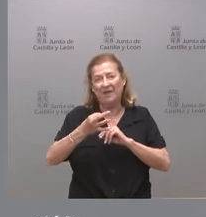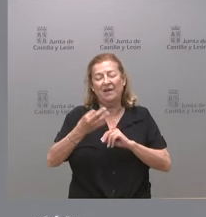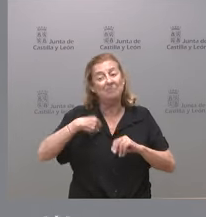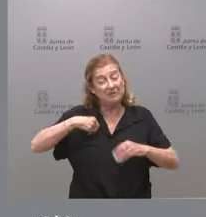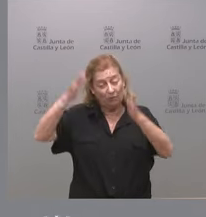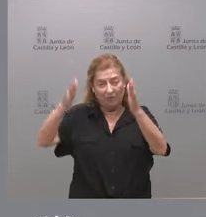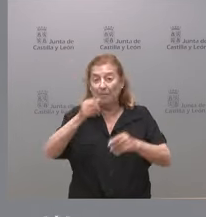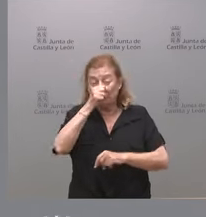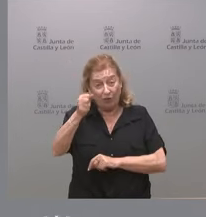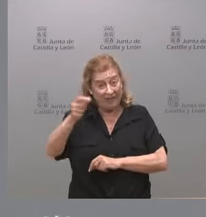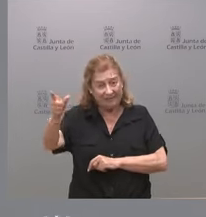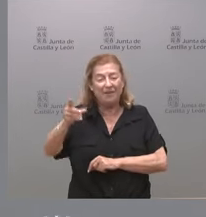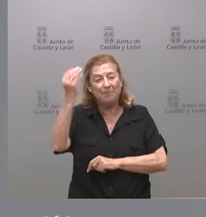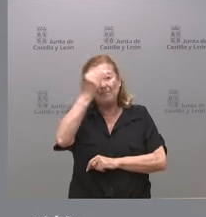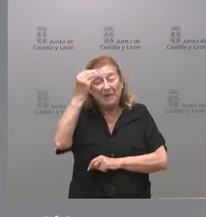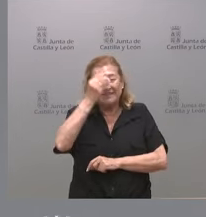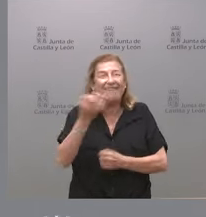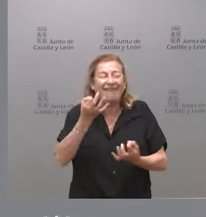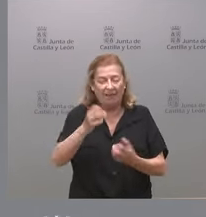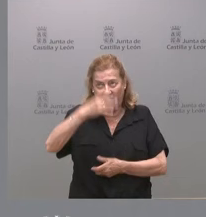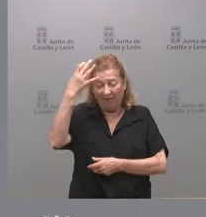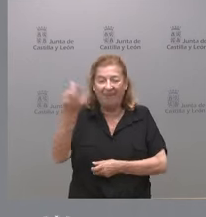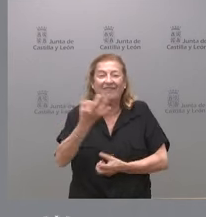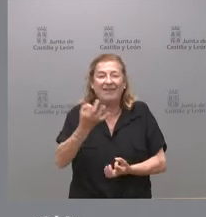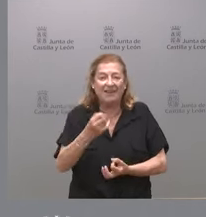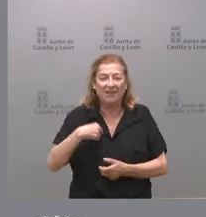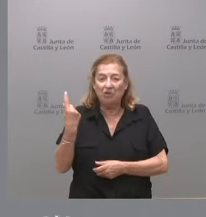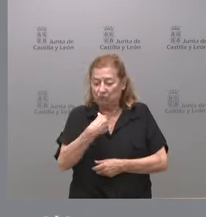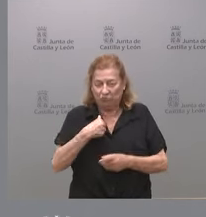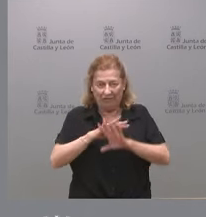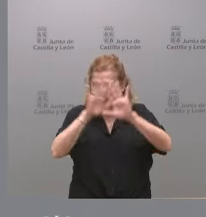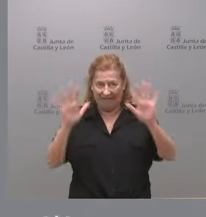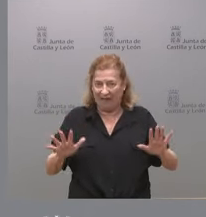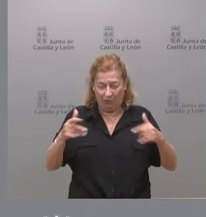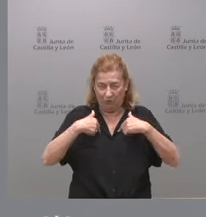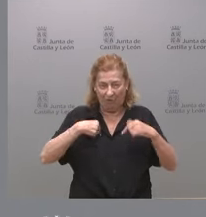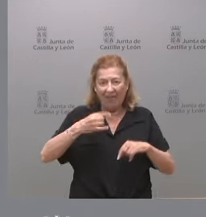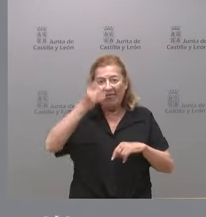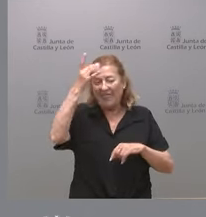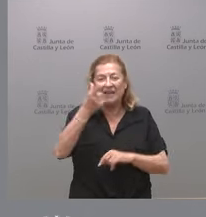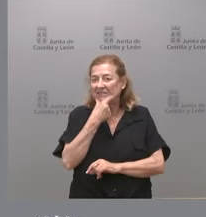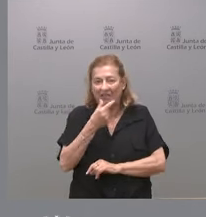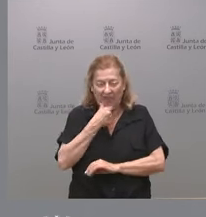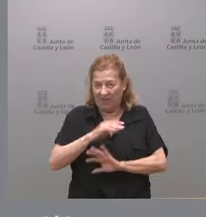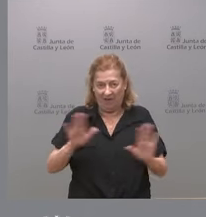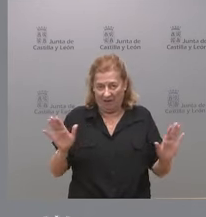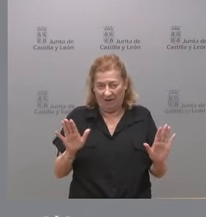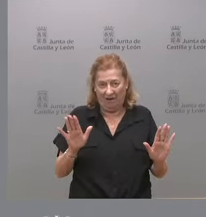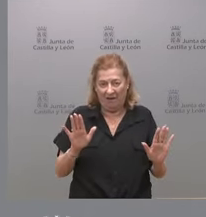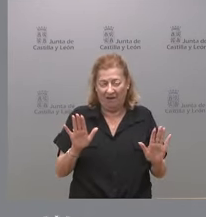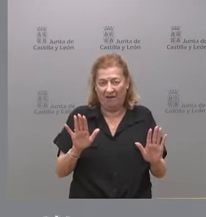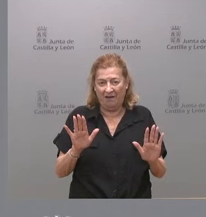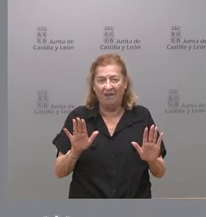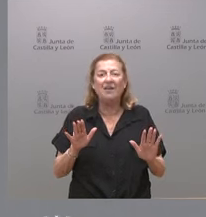propio PSOE qué piensa qué idea tiene nosotros lo tenemos muy claro nuestra idea es muy sencilla es